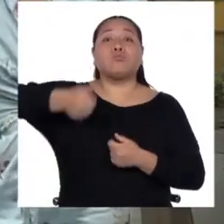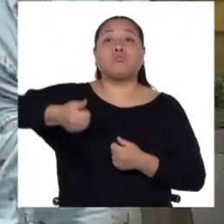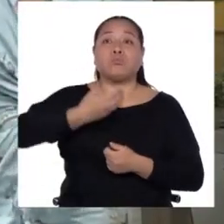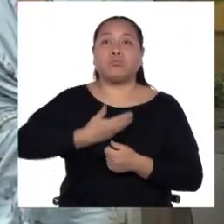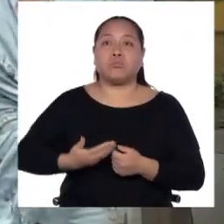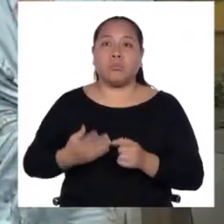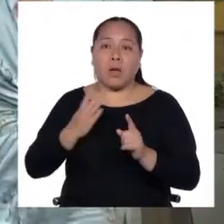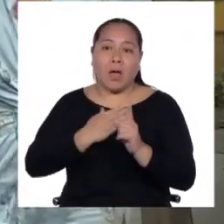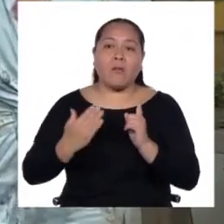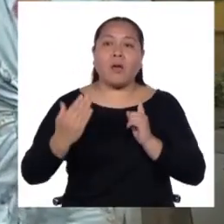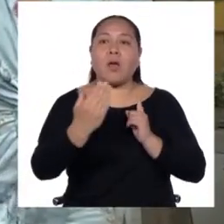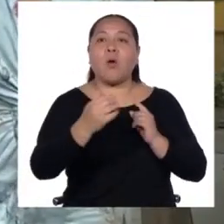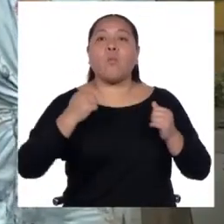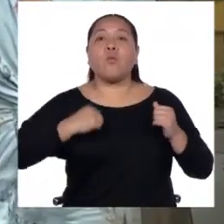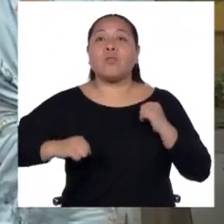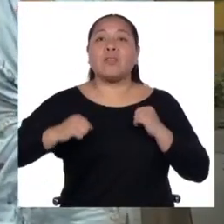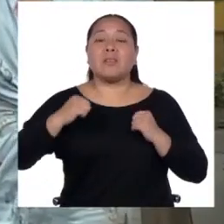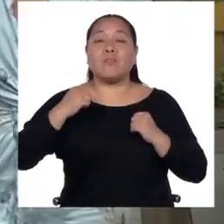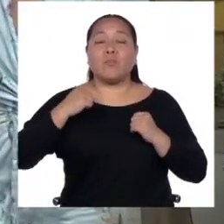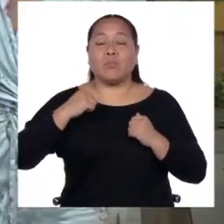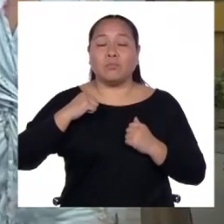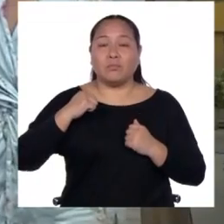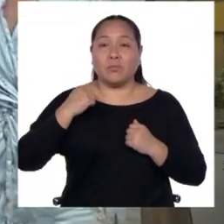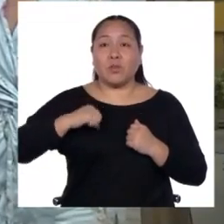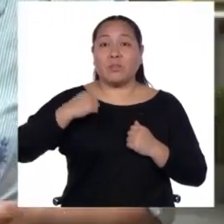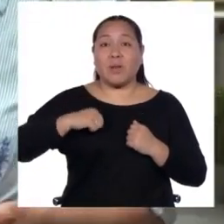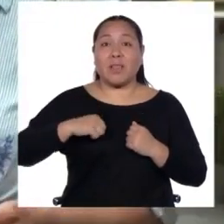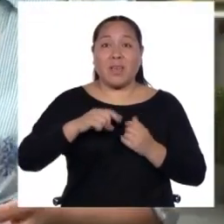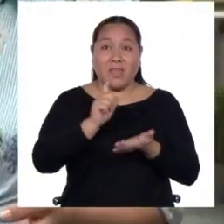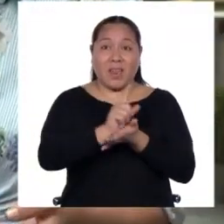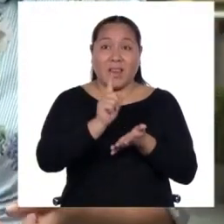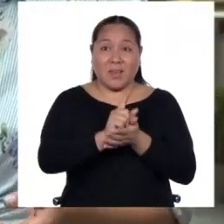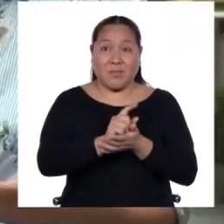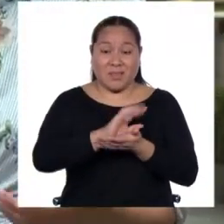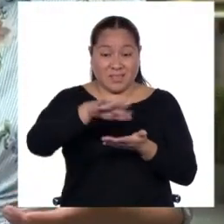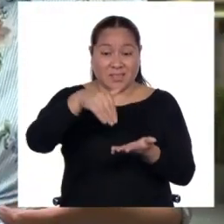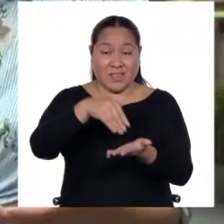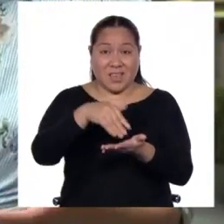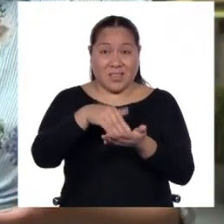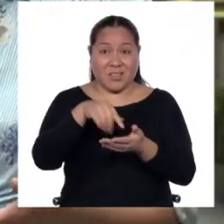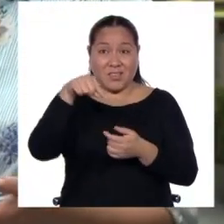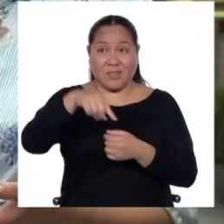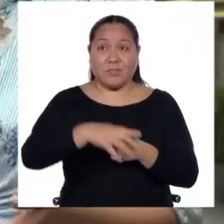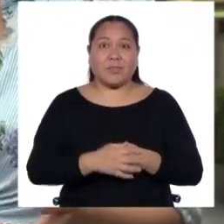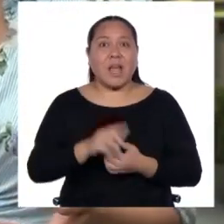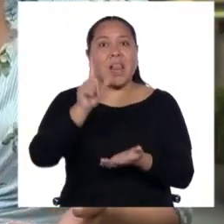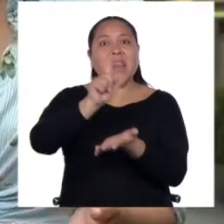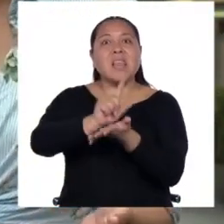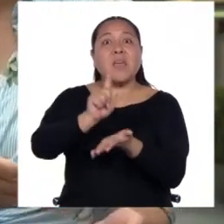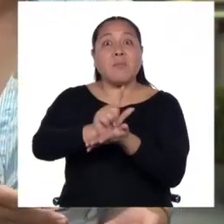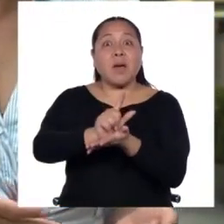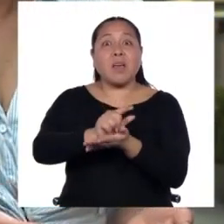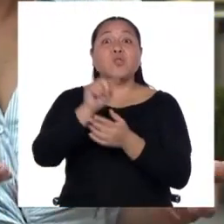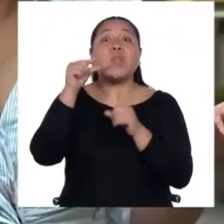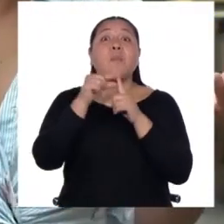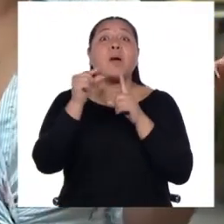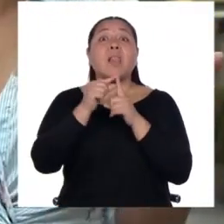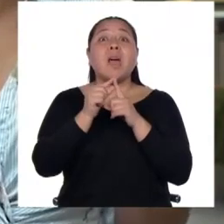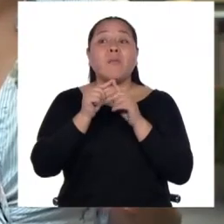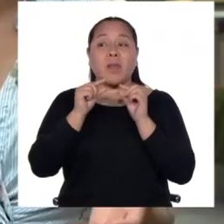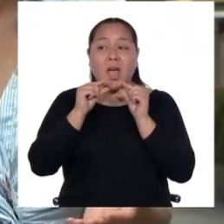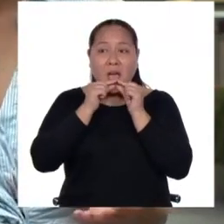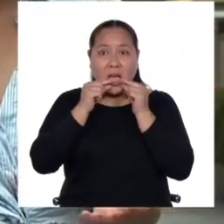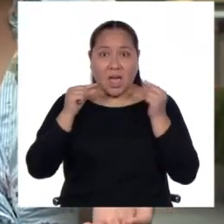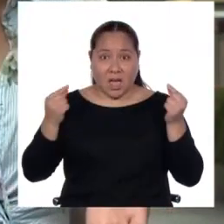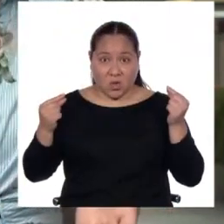la Municipalidad de Lima, en pleno centro de la capital. De hecho, Lima es una palabra de origen quechua con